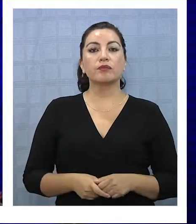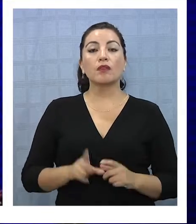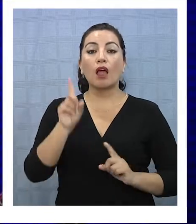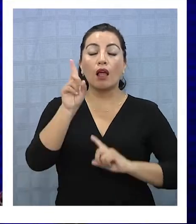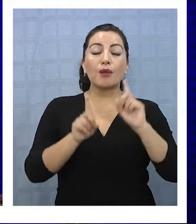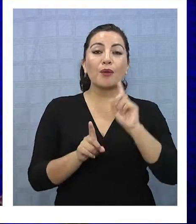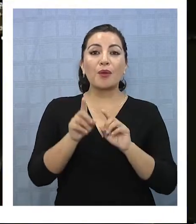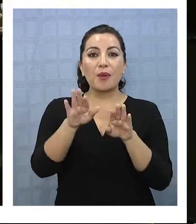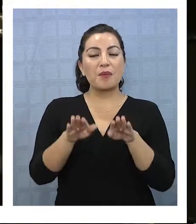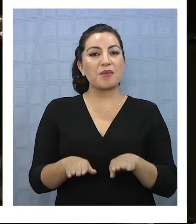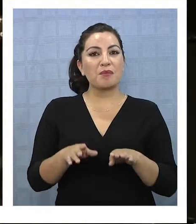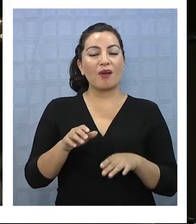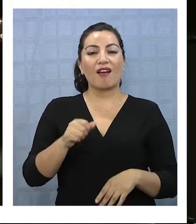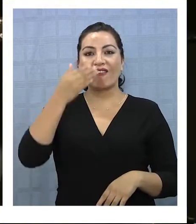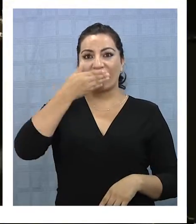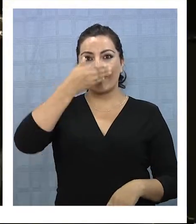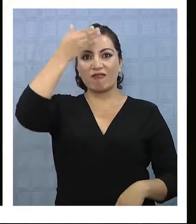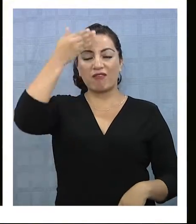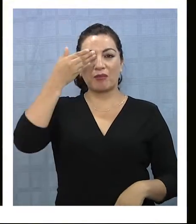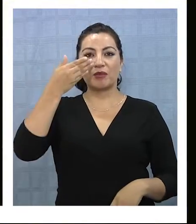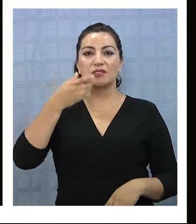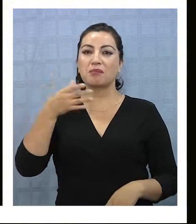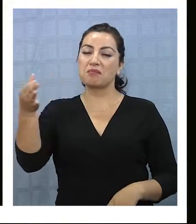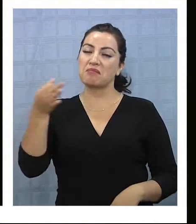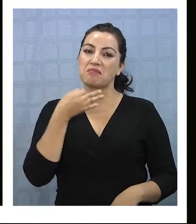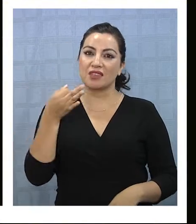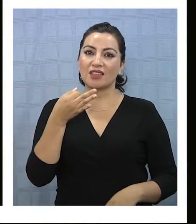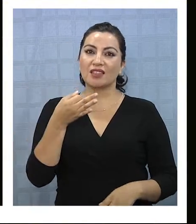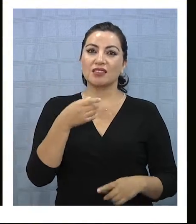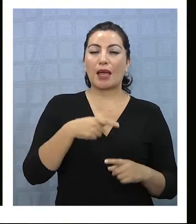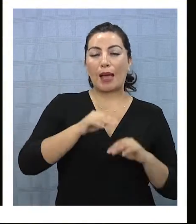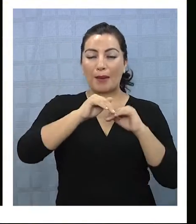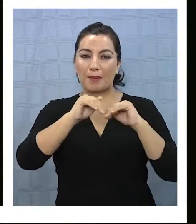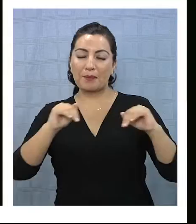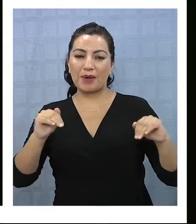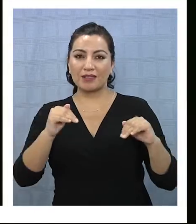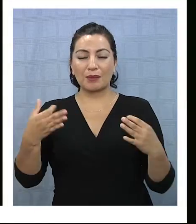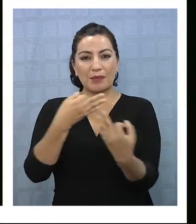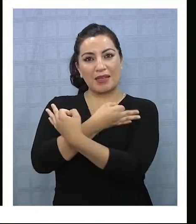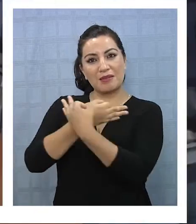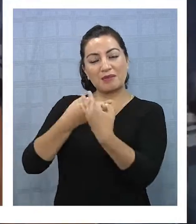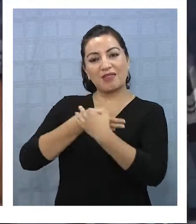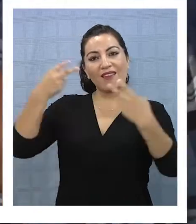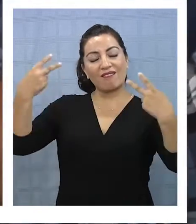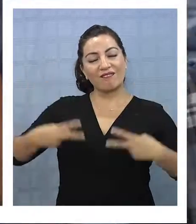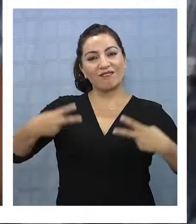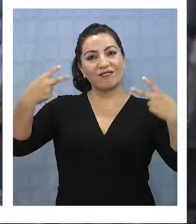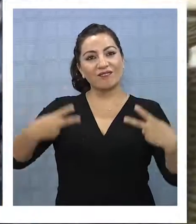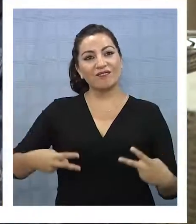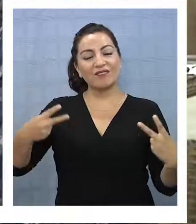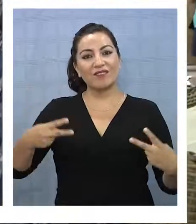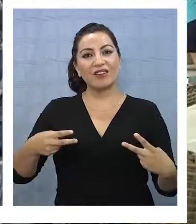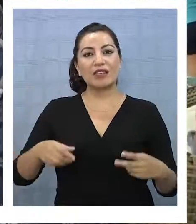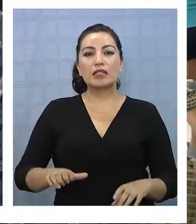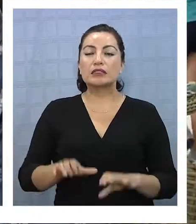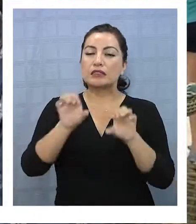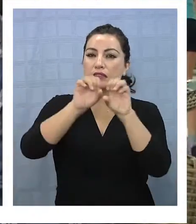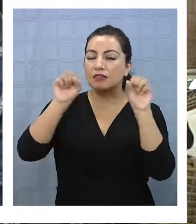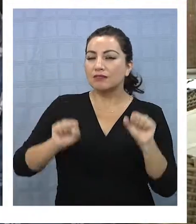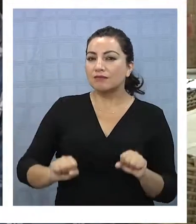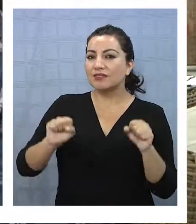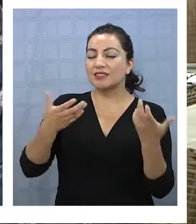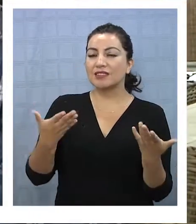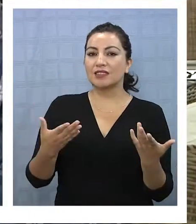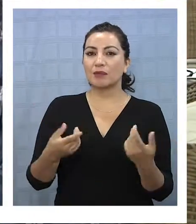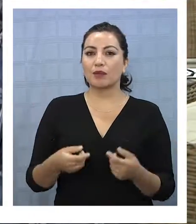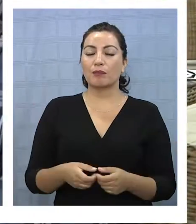artistas y entendidos en la materia parece ir por otro lado, explicando que el festival se estructura de esa manera para conseguir un buen